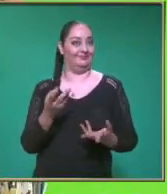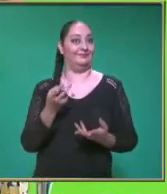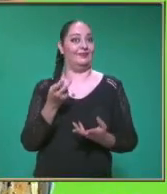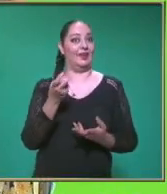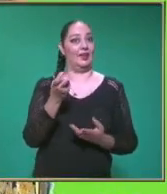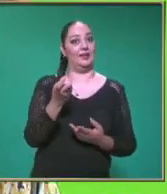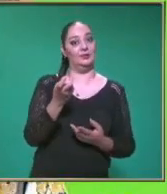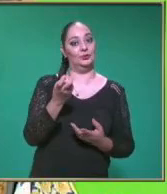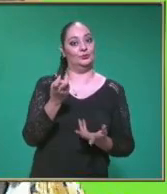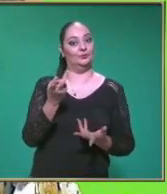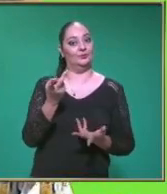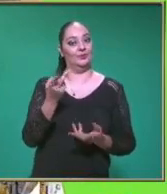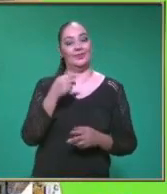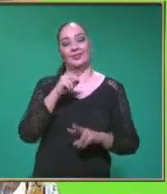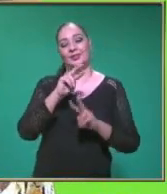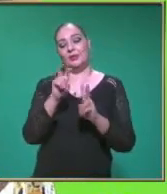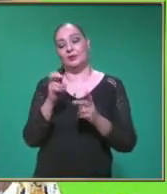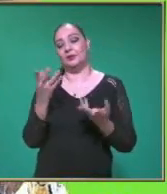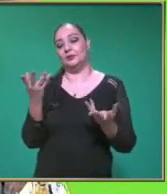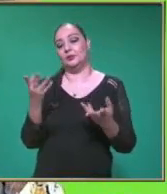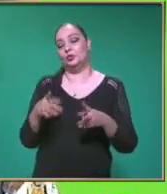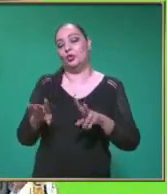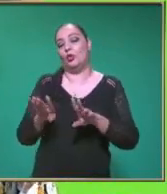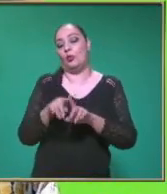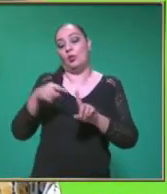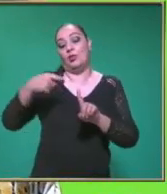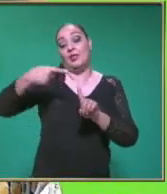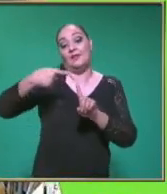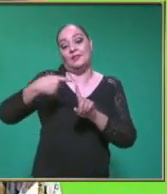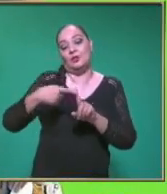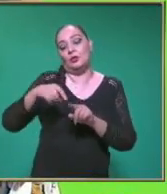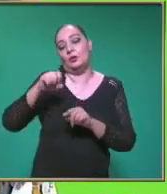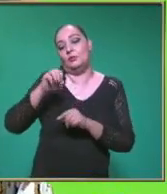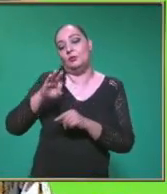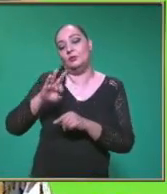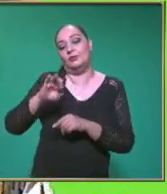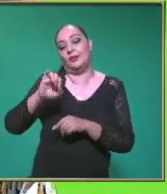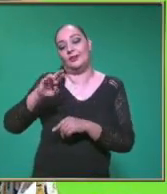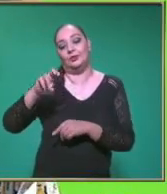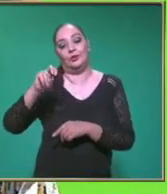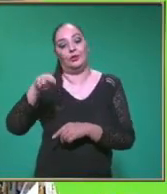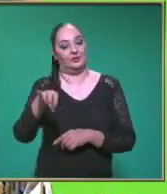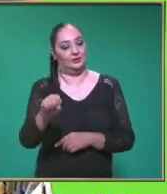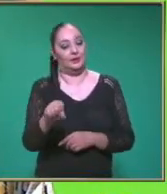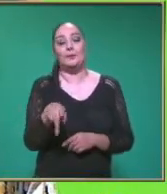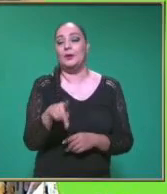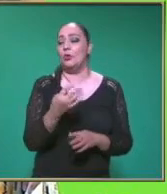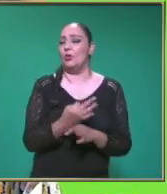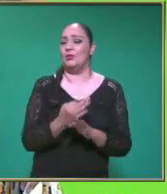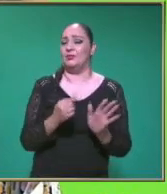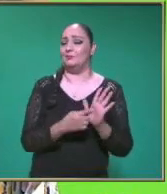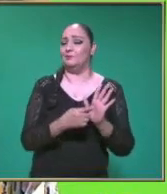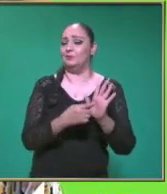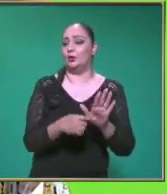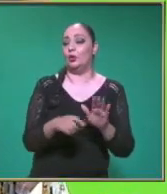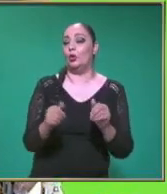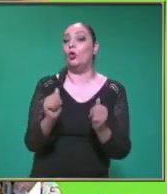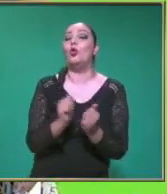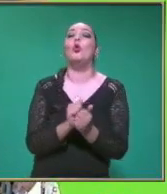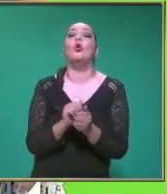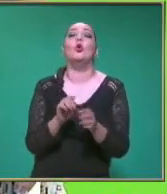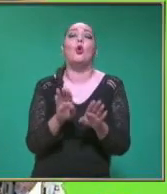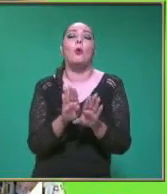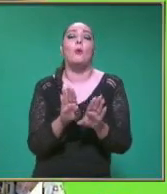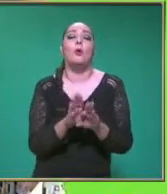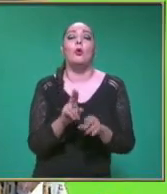hablando De división De fracciones De fracciones De división De fracciones Sin embargo Ahorita lo estamos Representando nosotros Con las